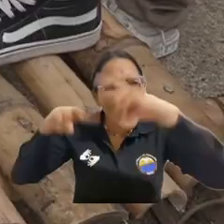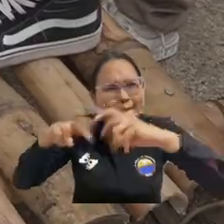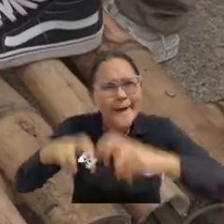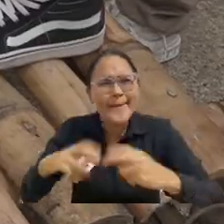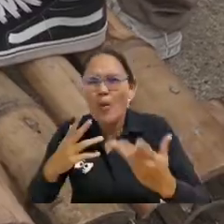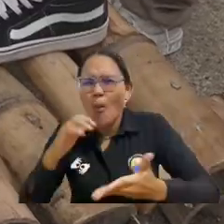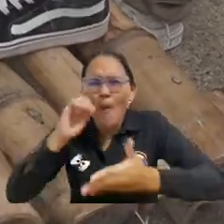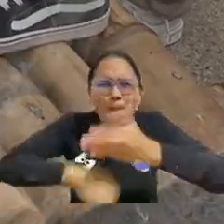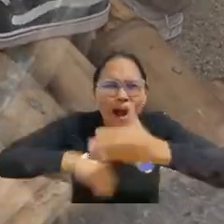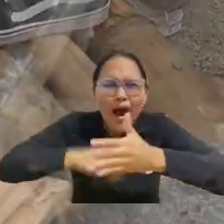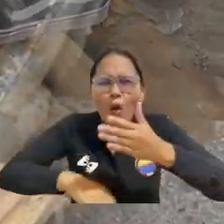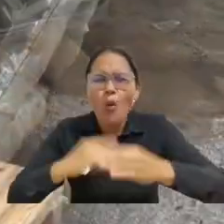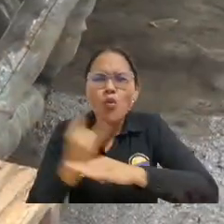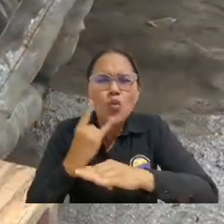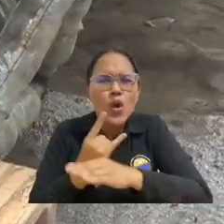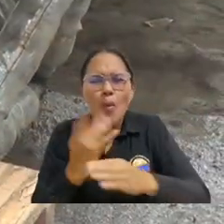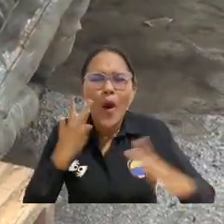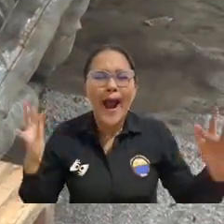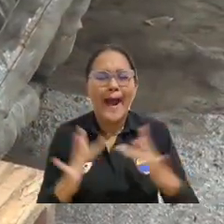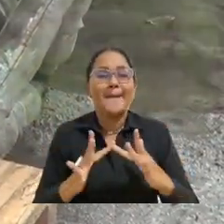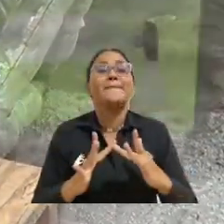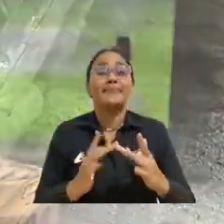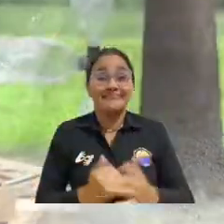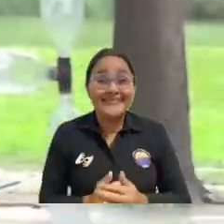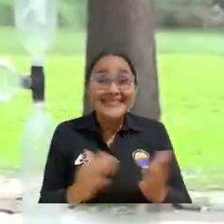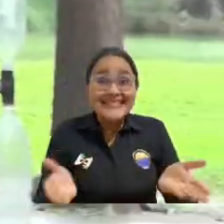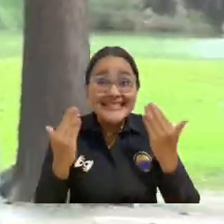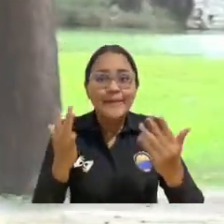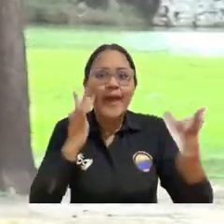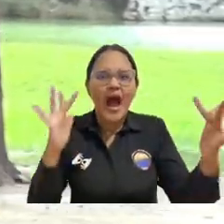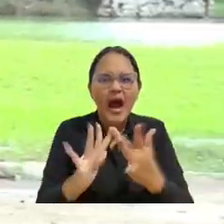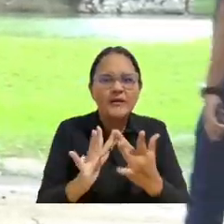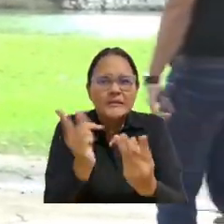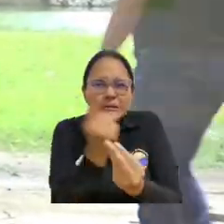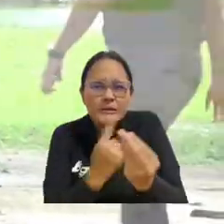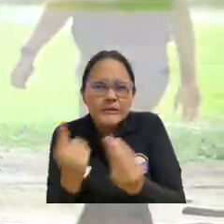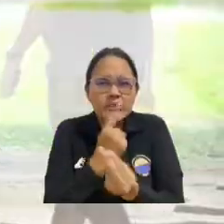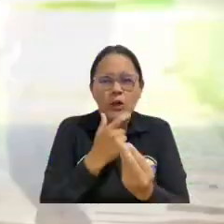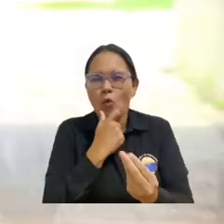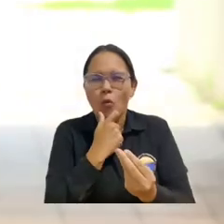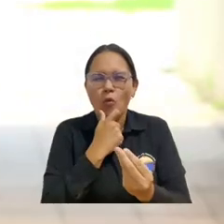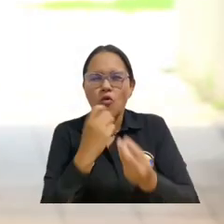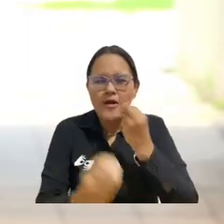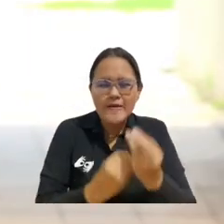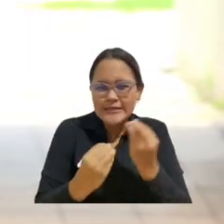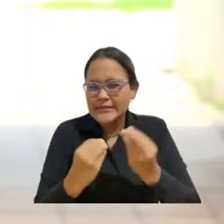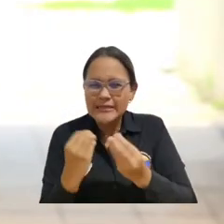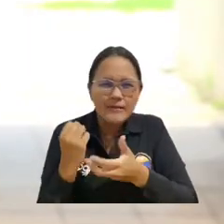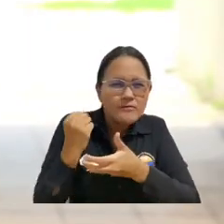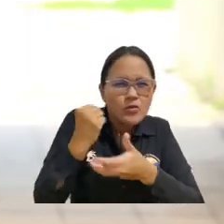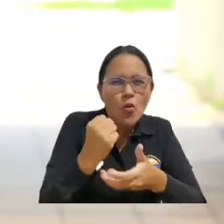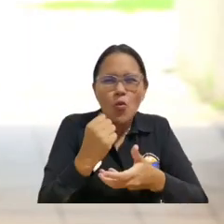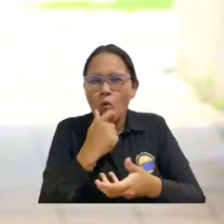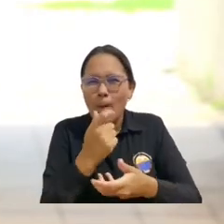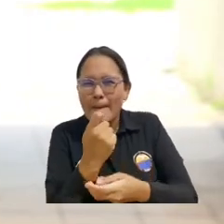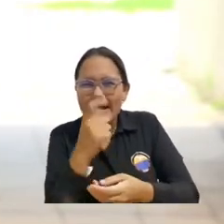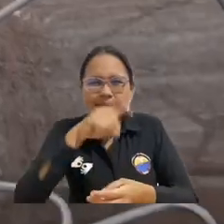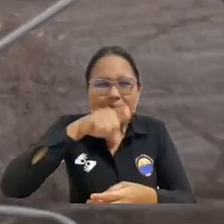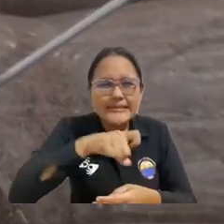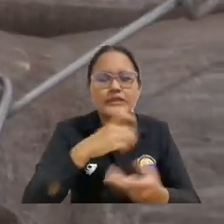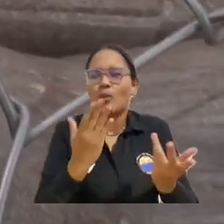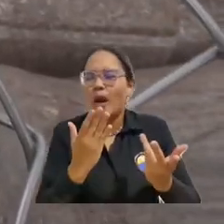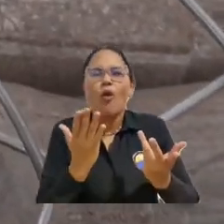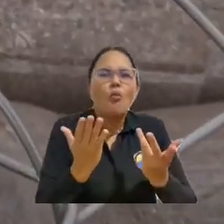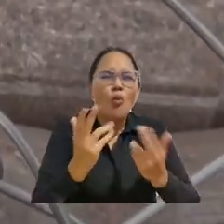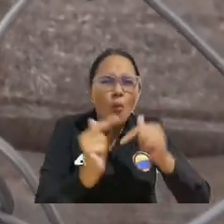averiguar cuáles eran los materiales. Esta actividad, digamos, que te potencia a ti lo que es el diseño, lo que es el presupuesto y lo que es la construcción propia de